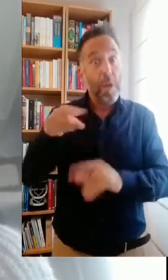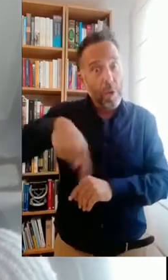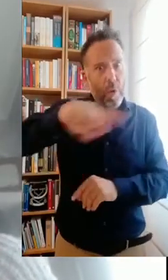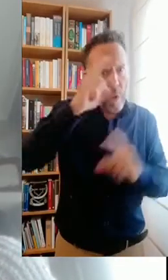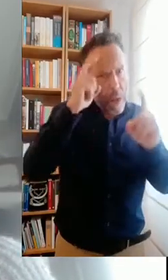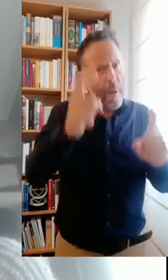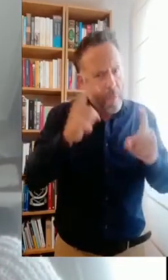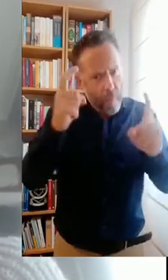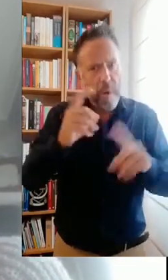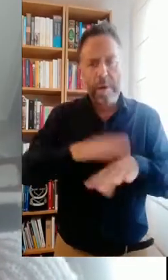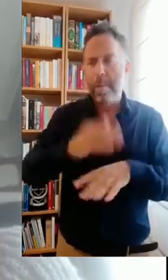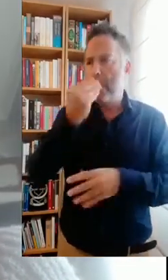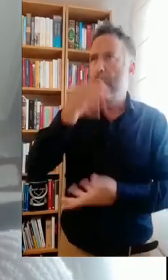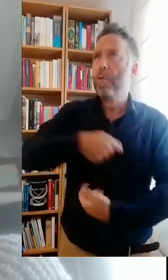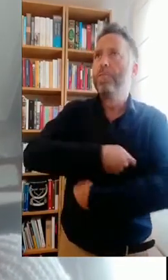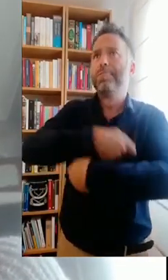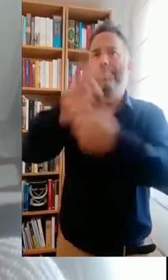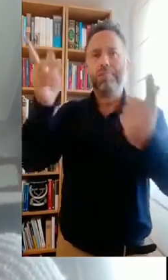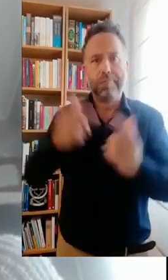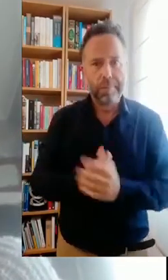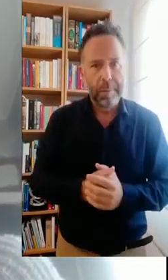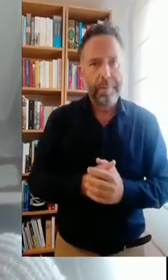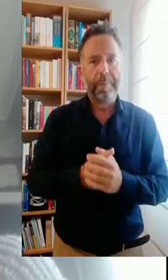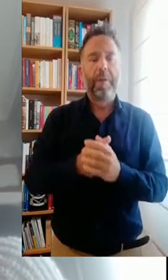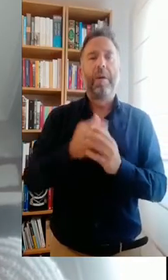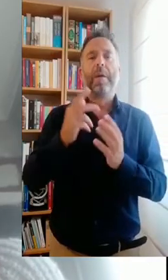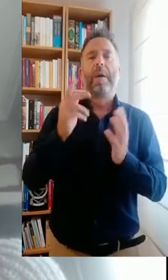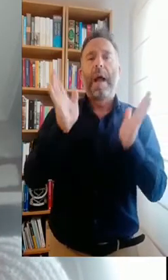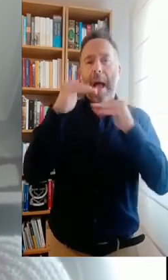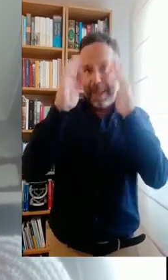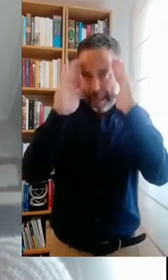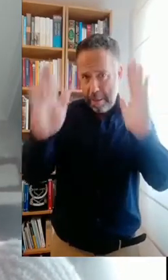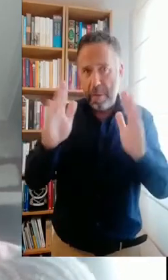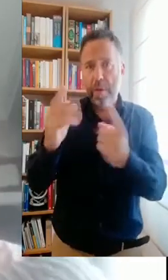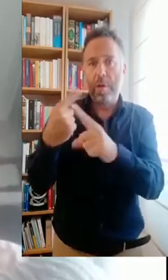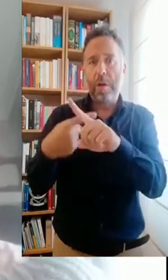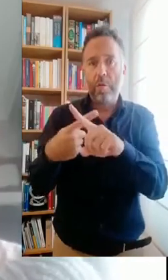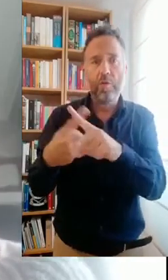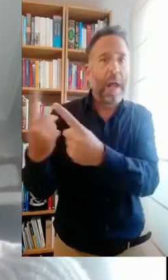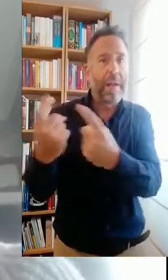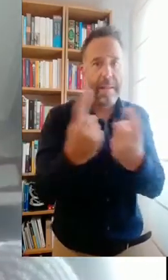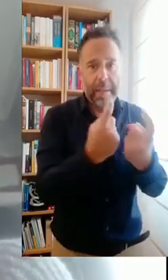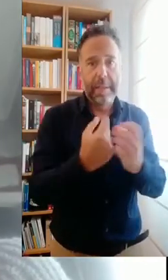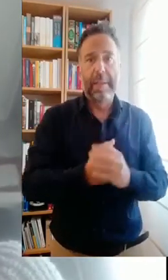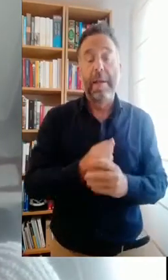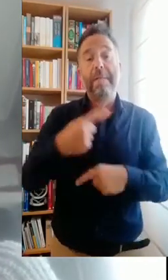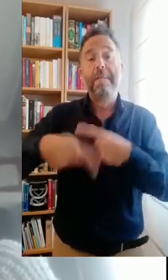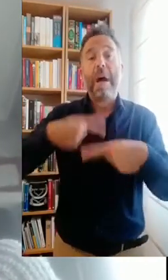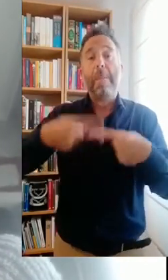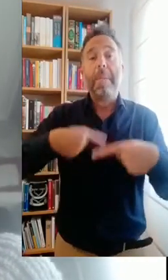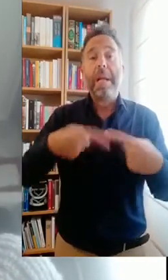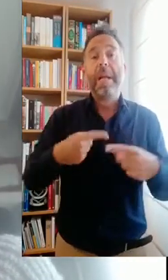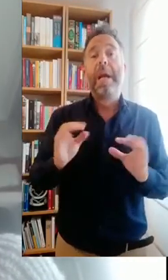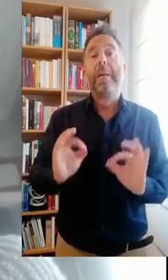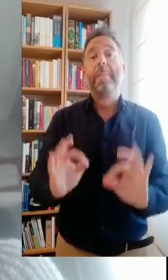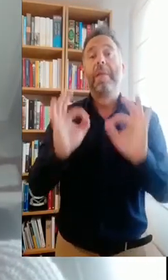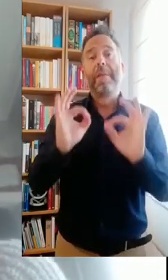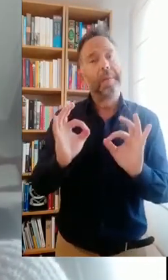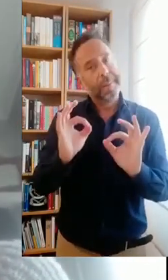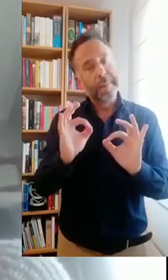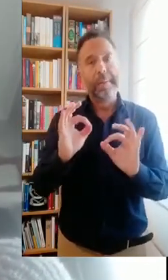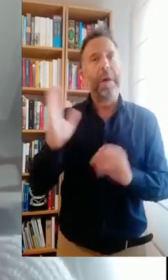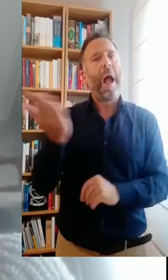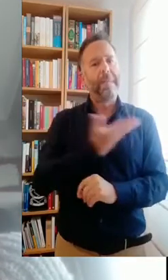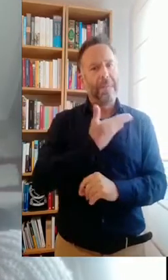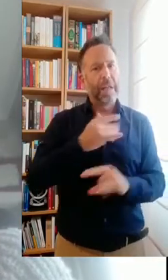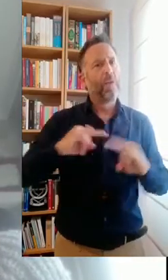Ayuntamiento en ese reparto de alimentos, en ese reparto de atenciones de primera necesidad a familias que lo están pasando especialmente